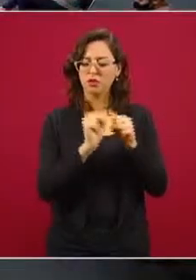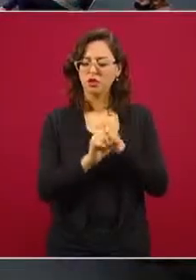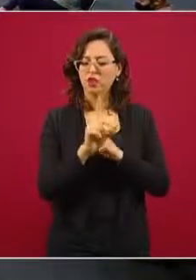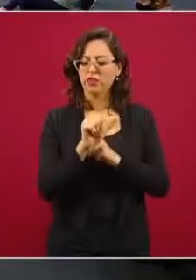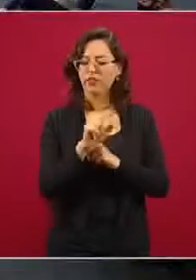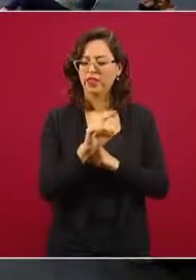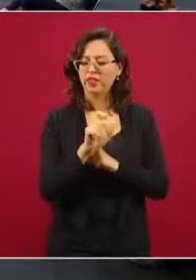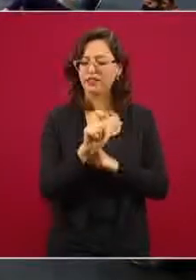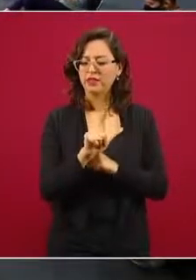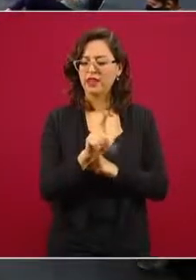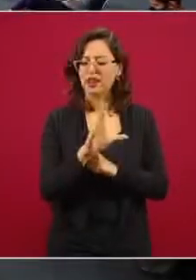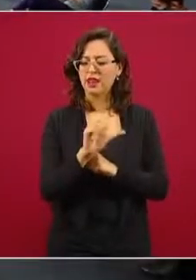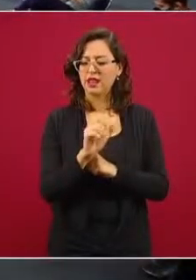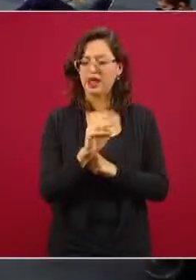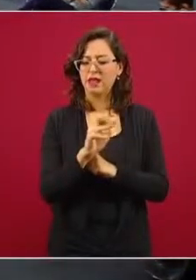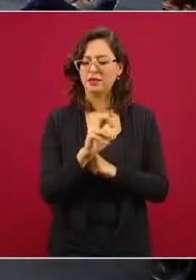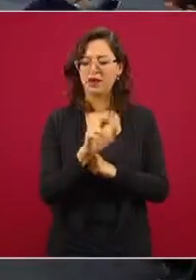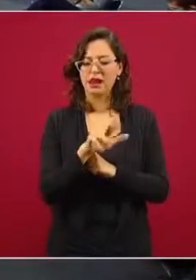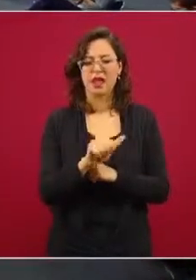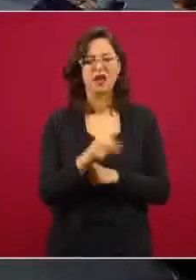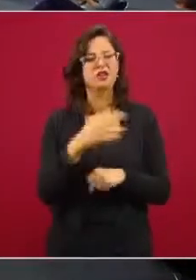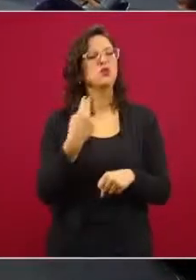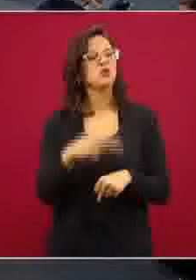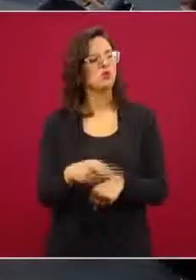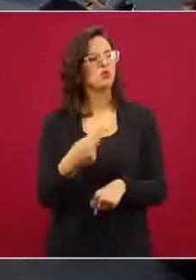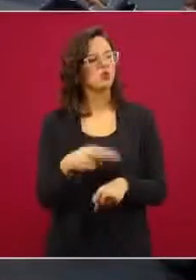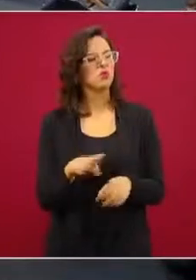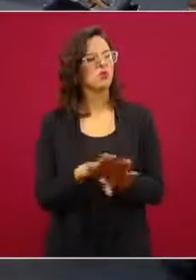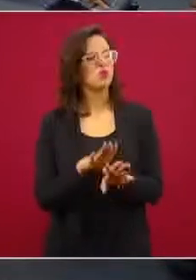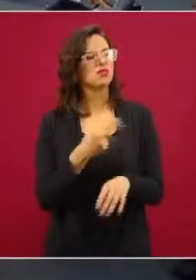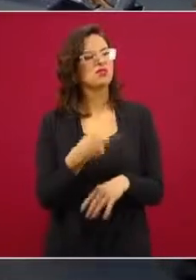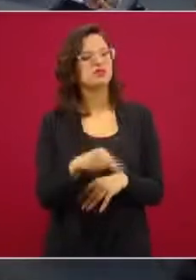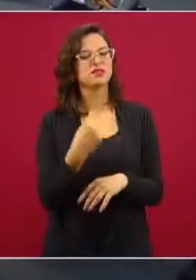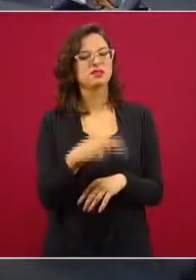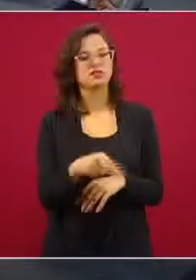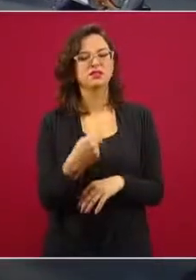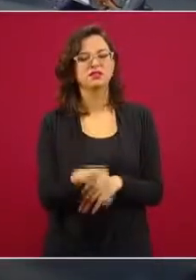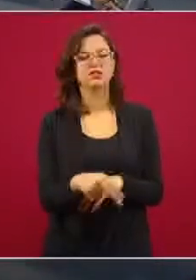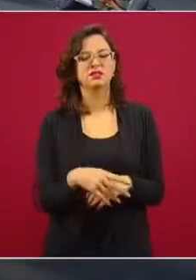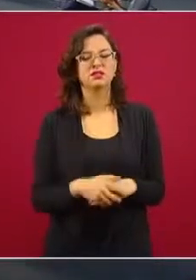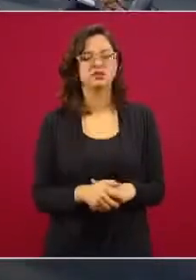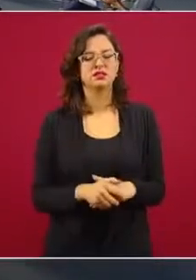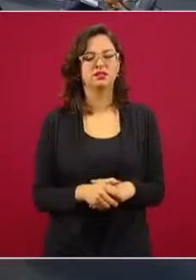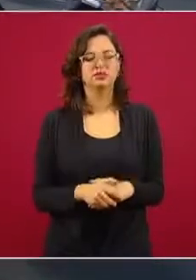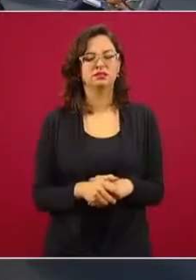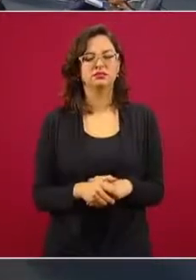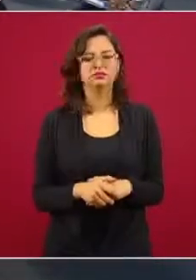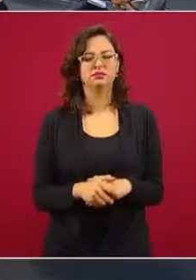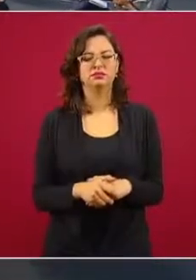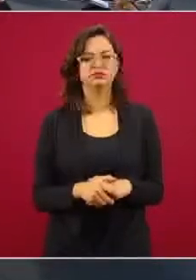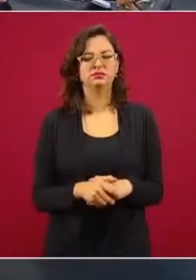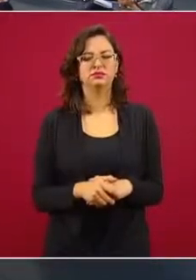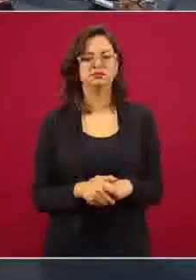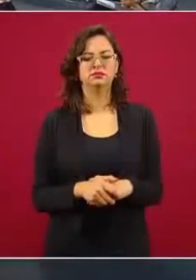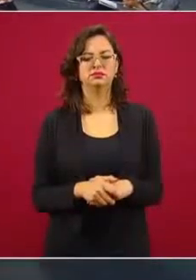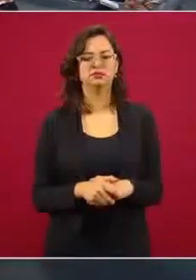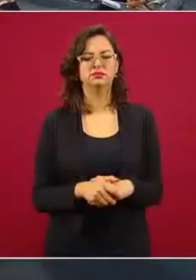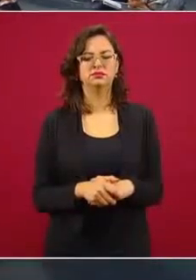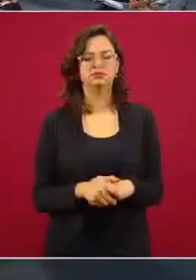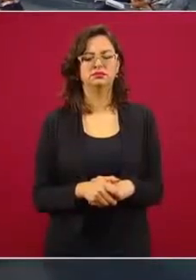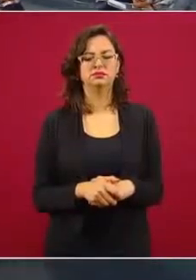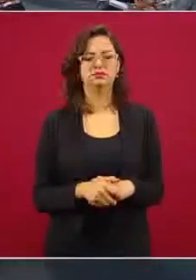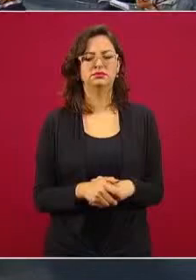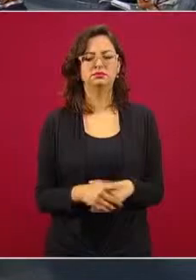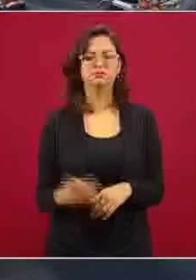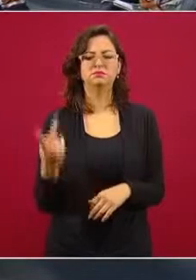político